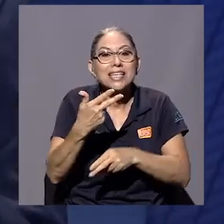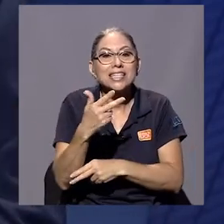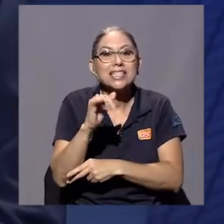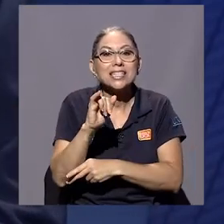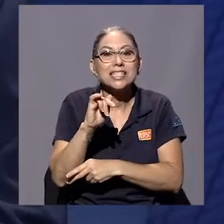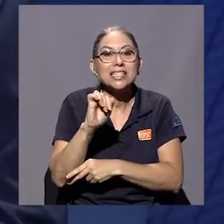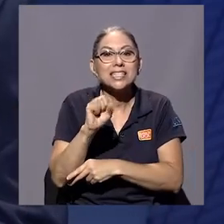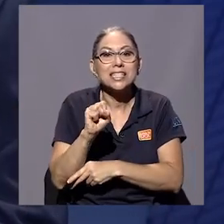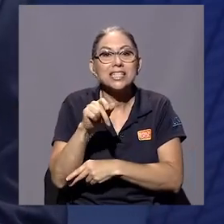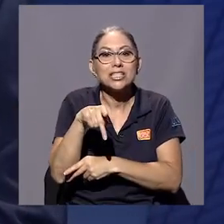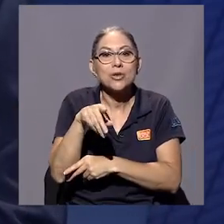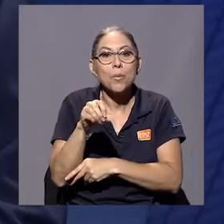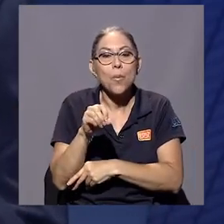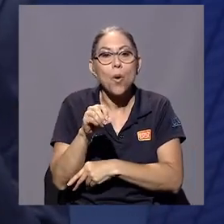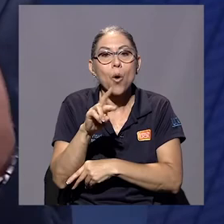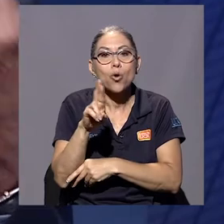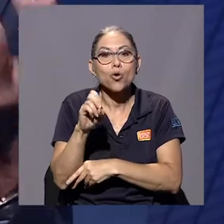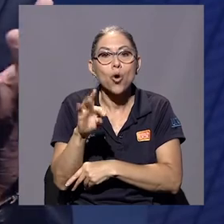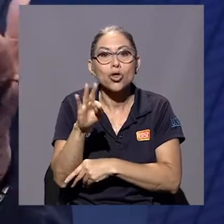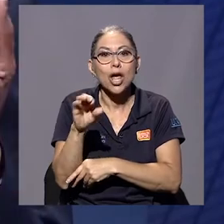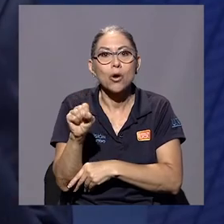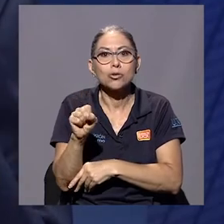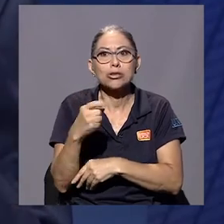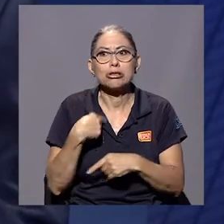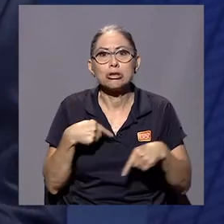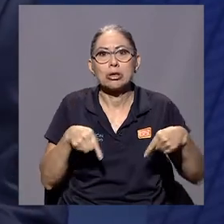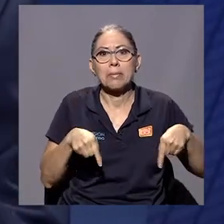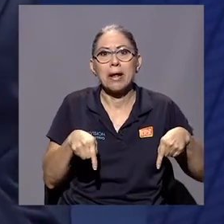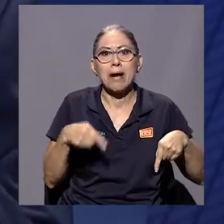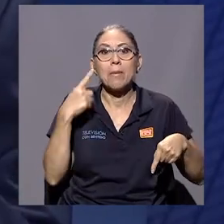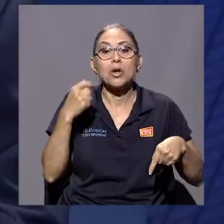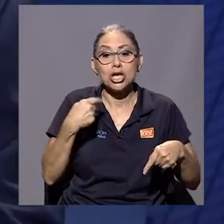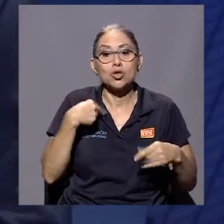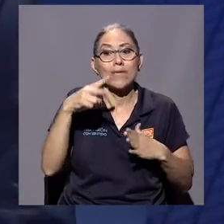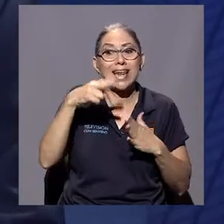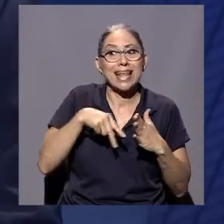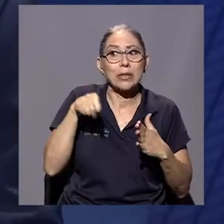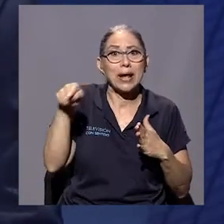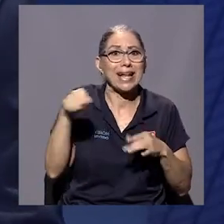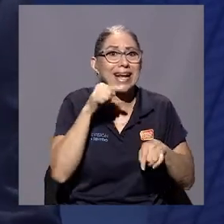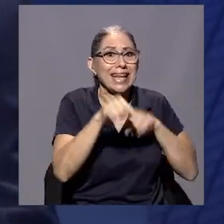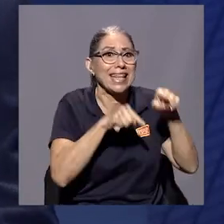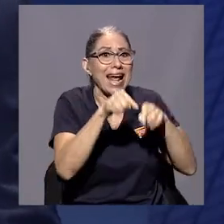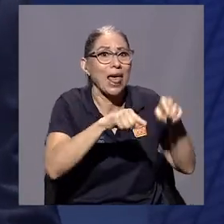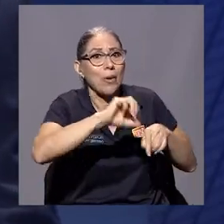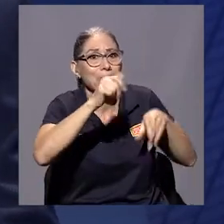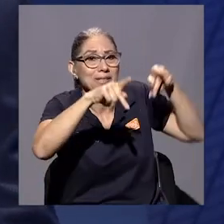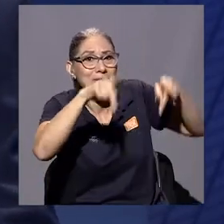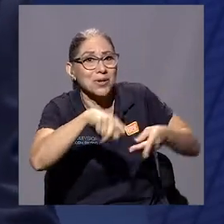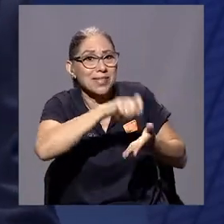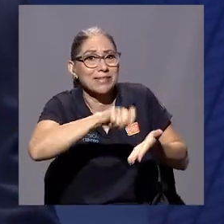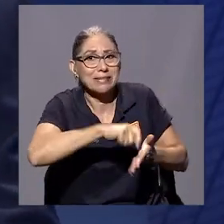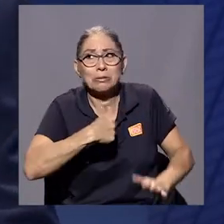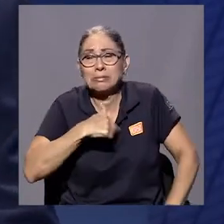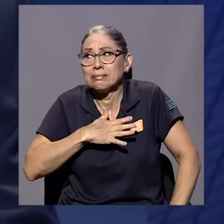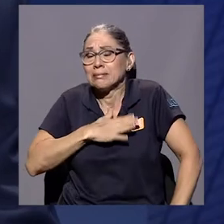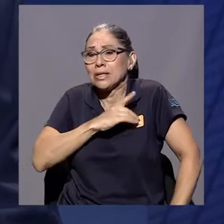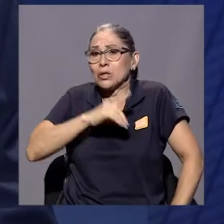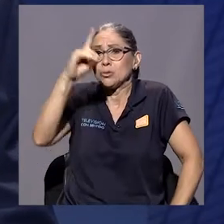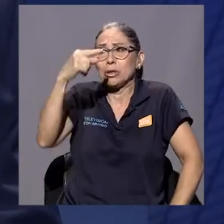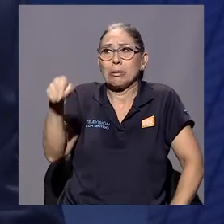críticas que había hecho don Alberto de novelas y los había destrozados. Entonces yo decía, Dios mío, ojalá no me toque a mí eso.